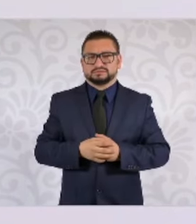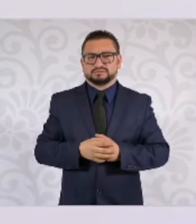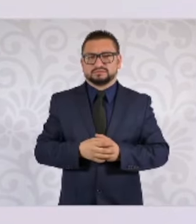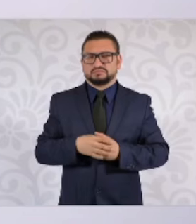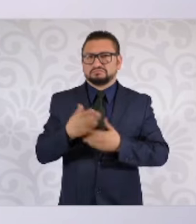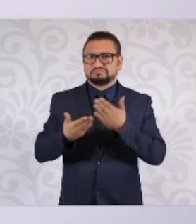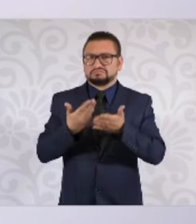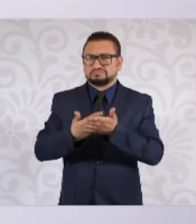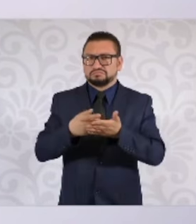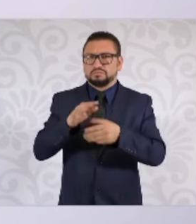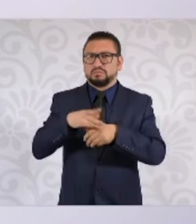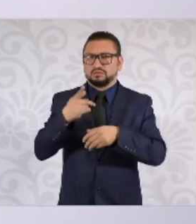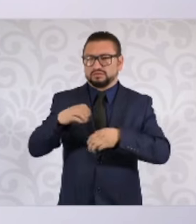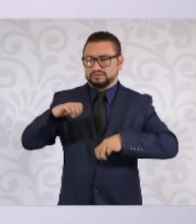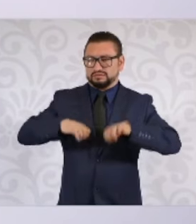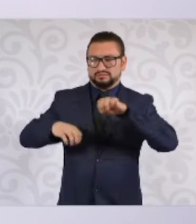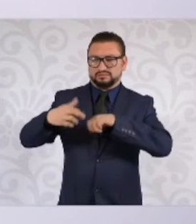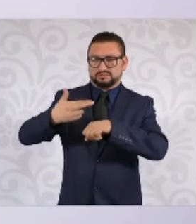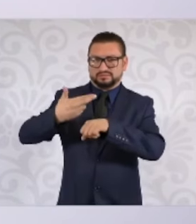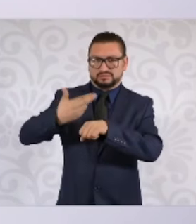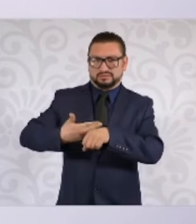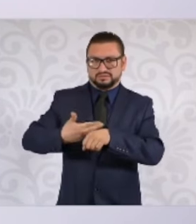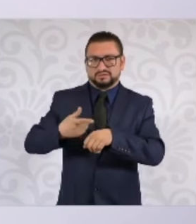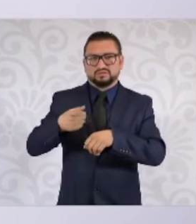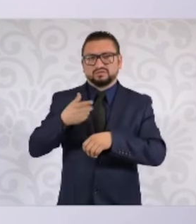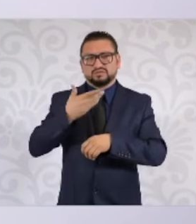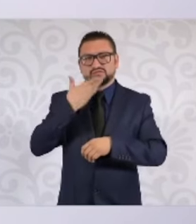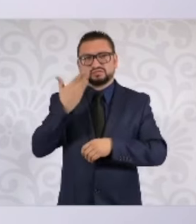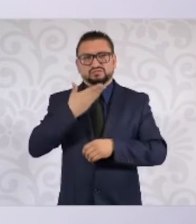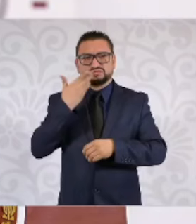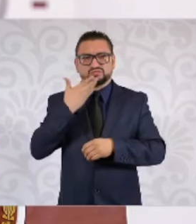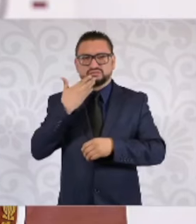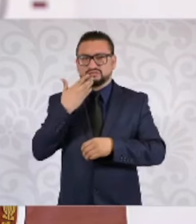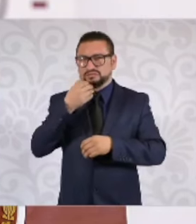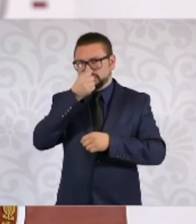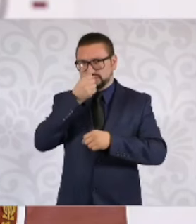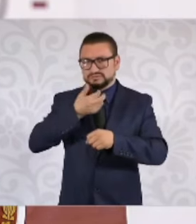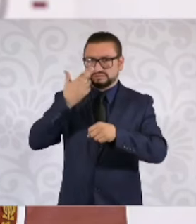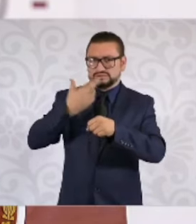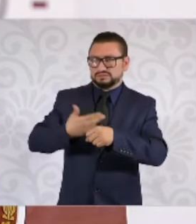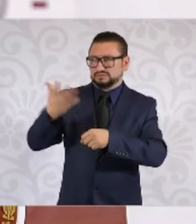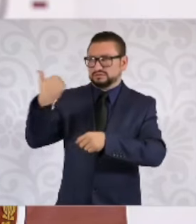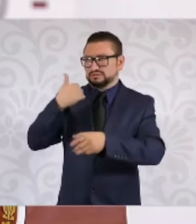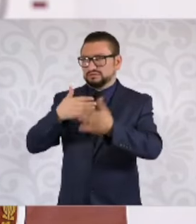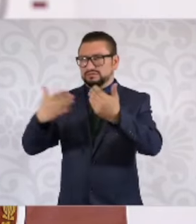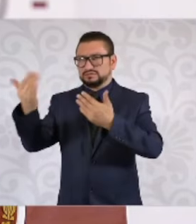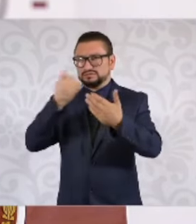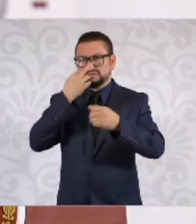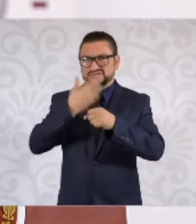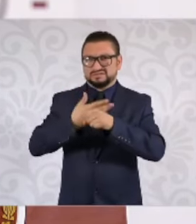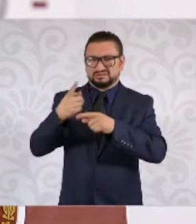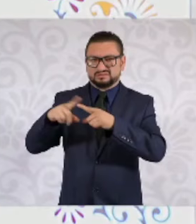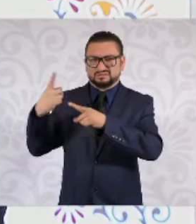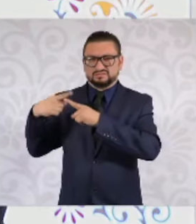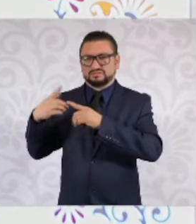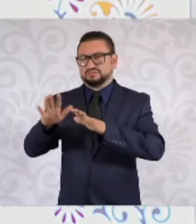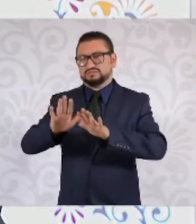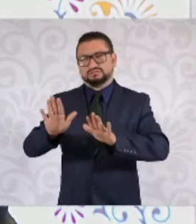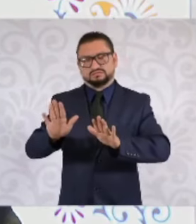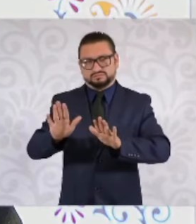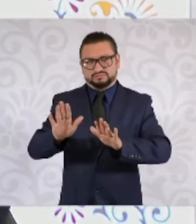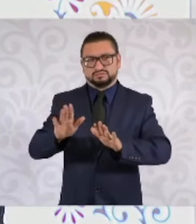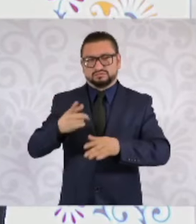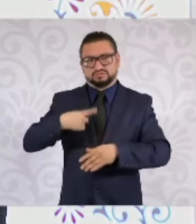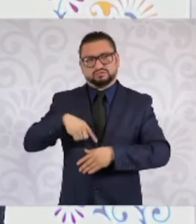porque a veces el embajador acostumbra llamar a un secretario, otro secretario, otro secretario, entonces ahora le dijimos, bueno,